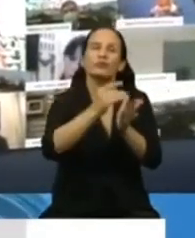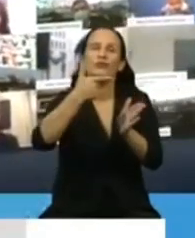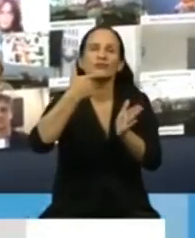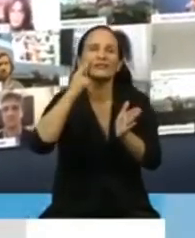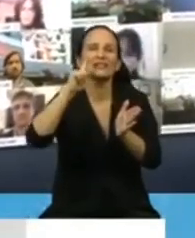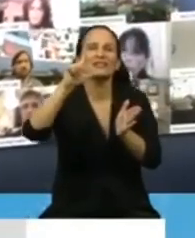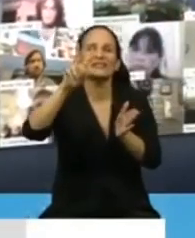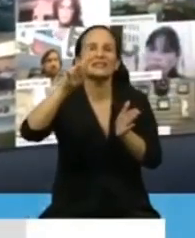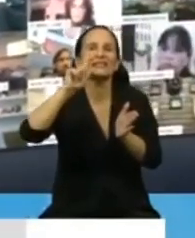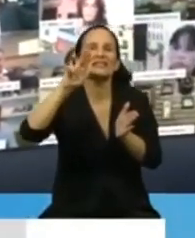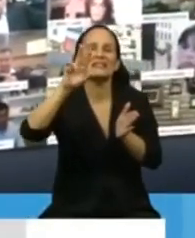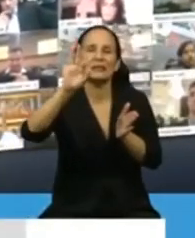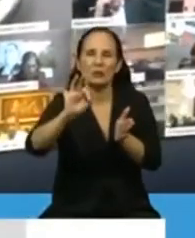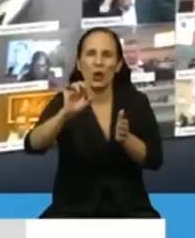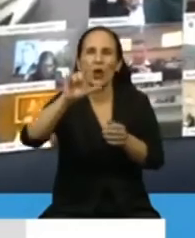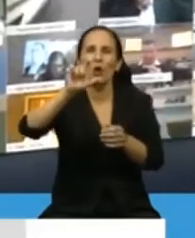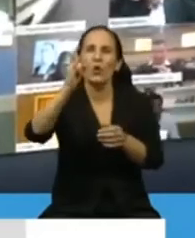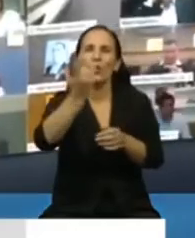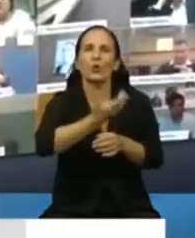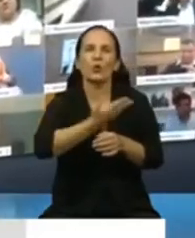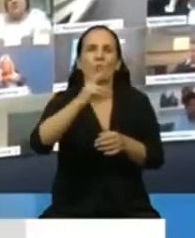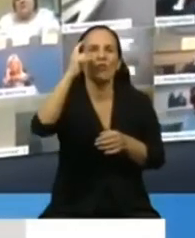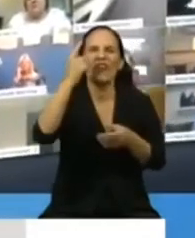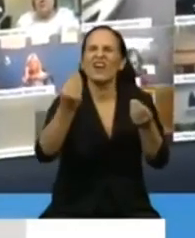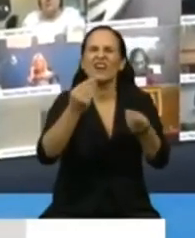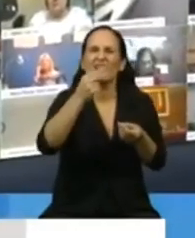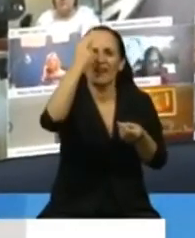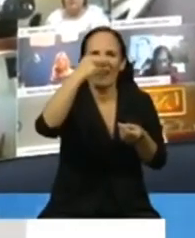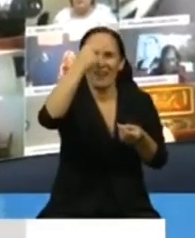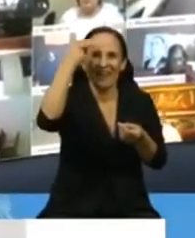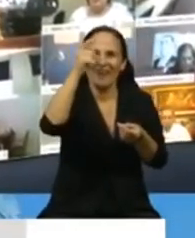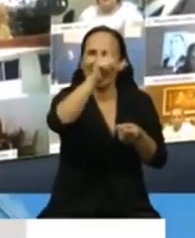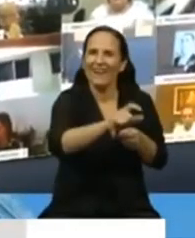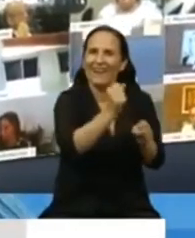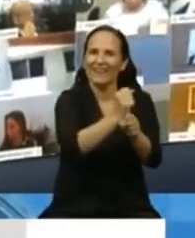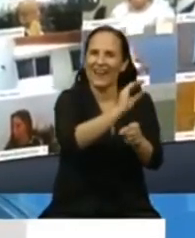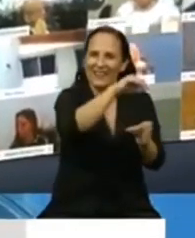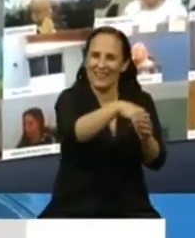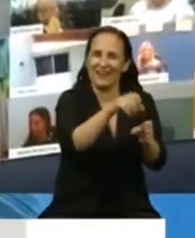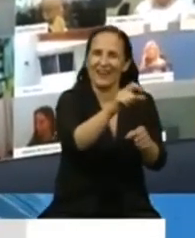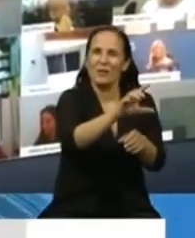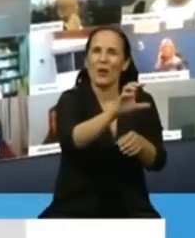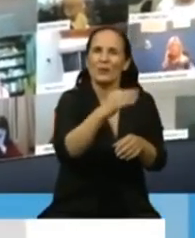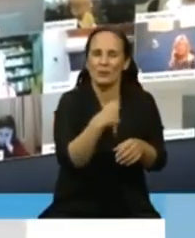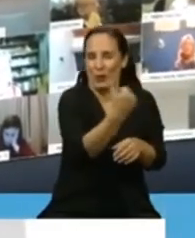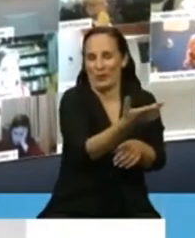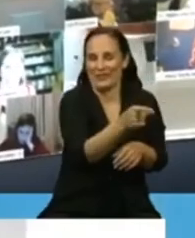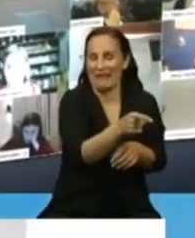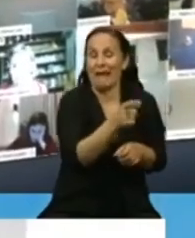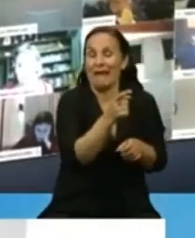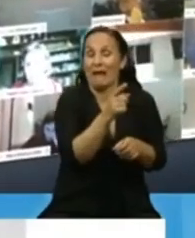Silvio Cufré fue el primer enfermero trabajador de la salud de la provincia de Buenos Aires que falleció.